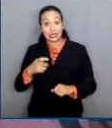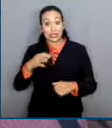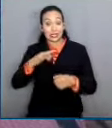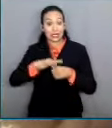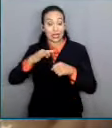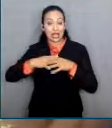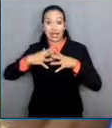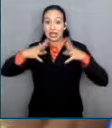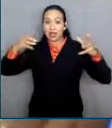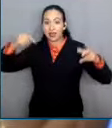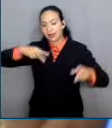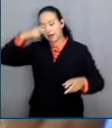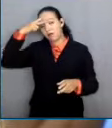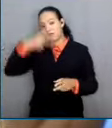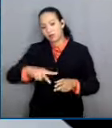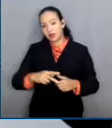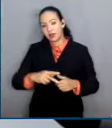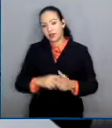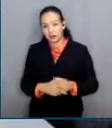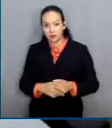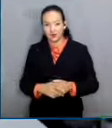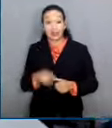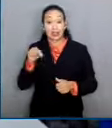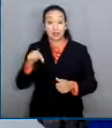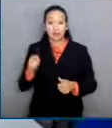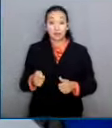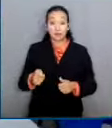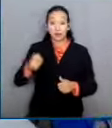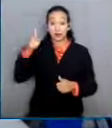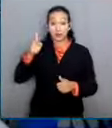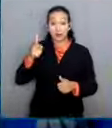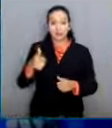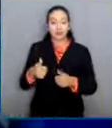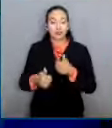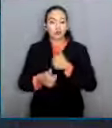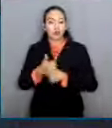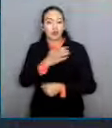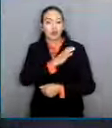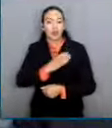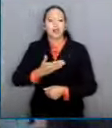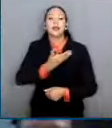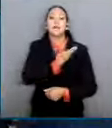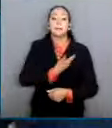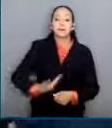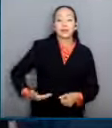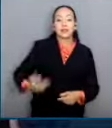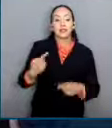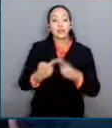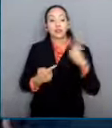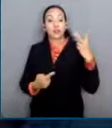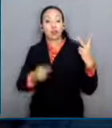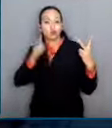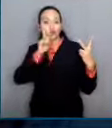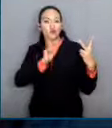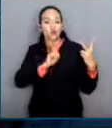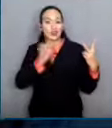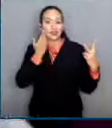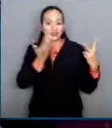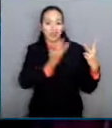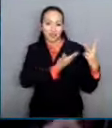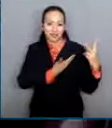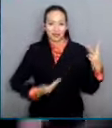país, en las que por primera vez compiten por la presidencia de la República dos mujeres. Esto demuestra que las acciones